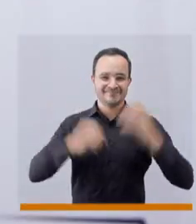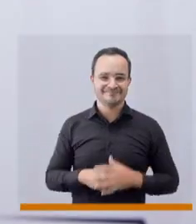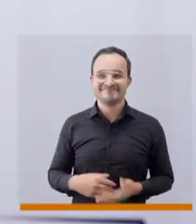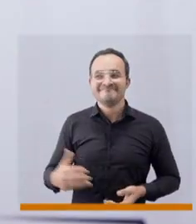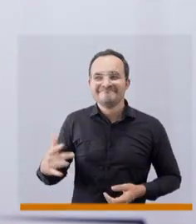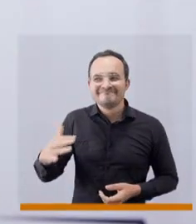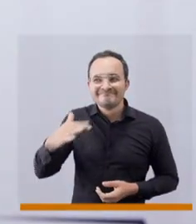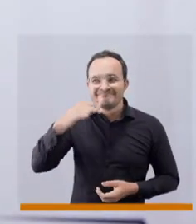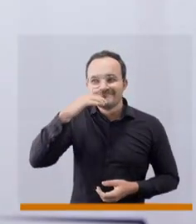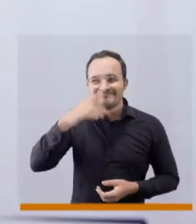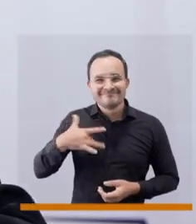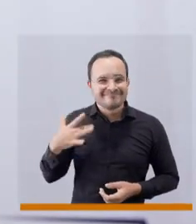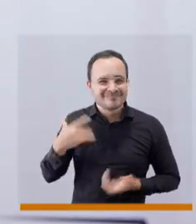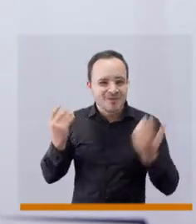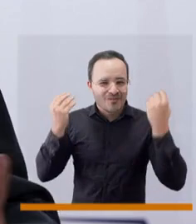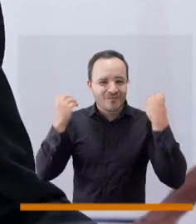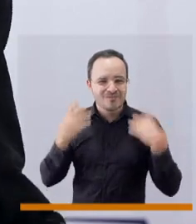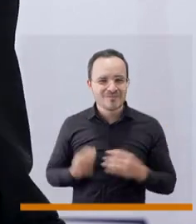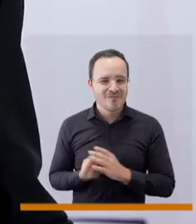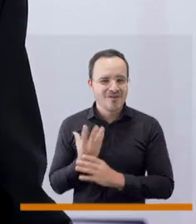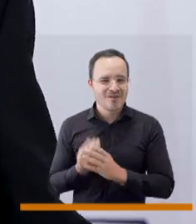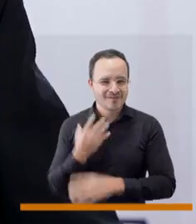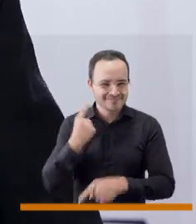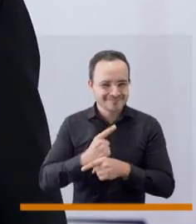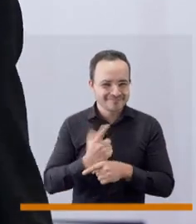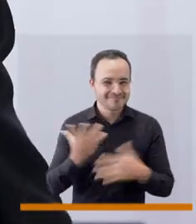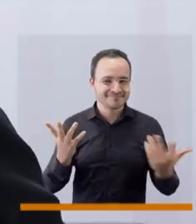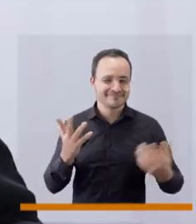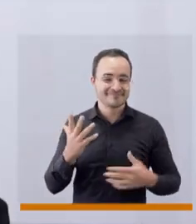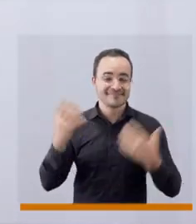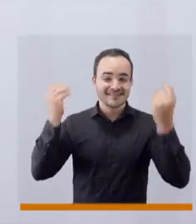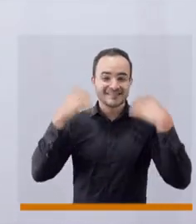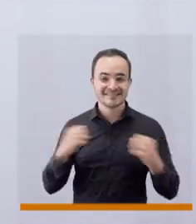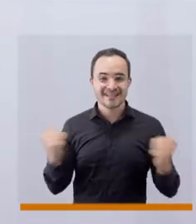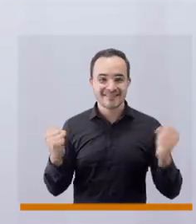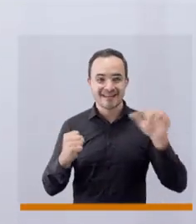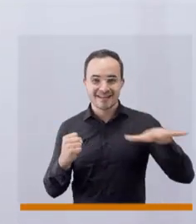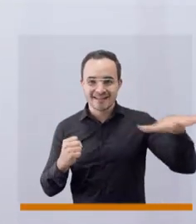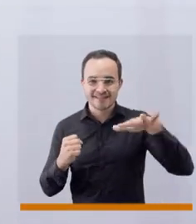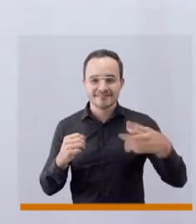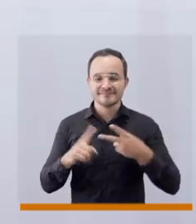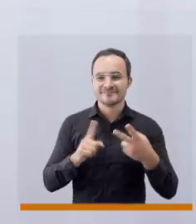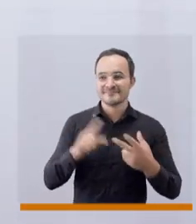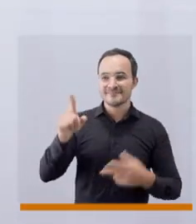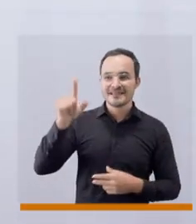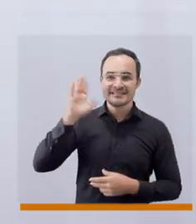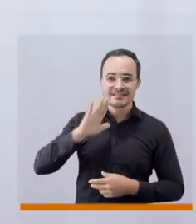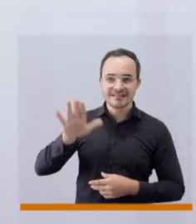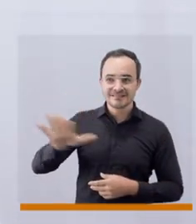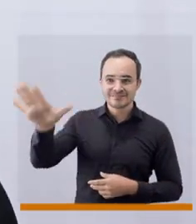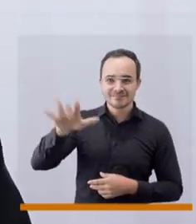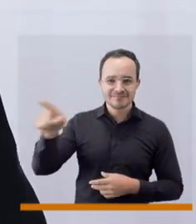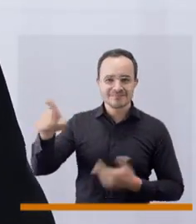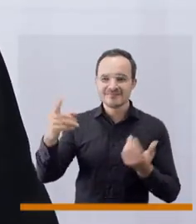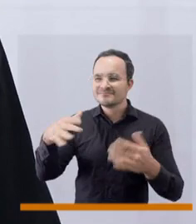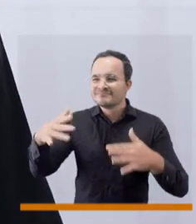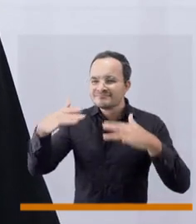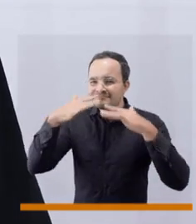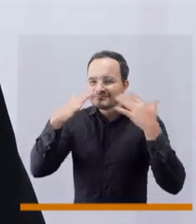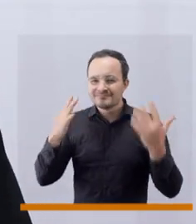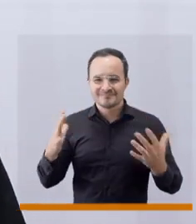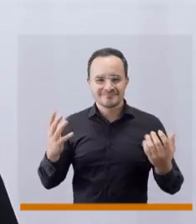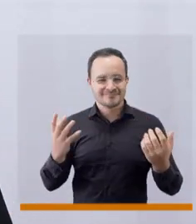ya, ya, ya ya se vino la feria de las flores huele a flores flores del oriente antioqueño flores de Santa Elena